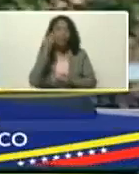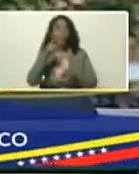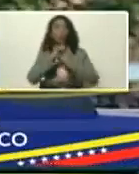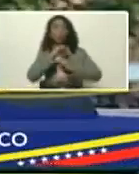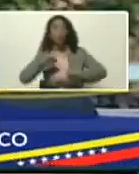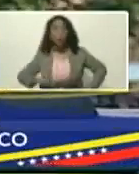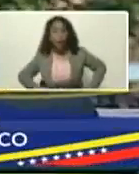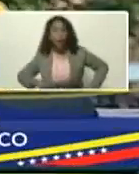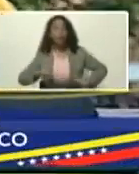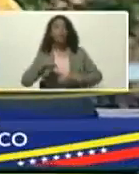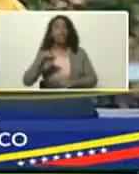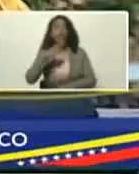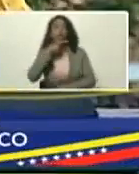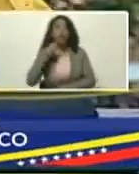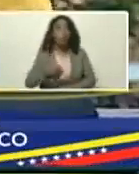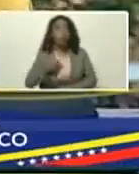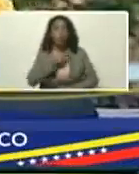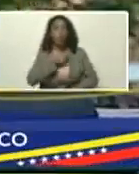chino,